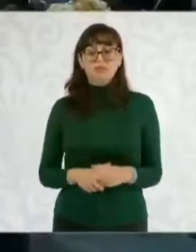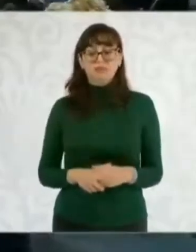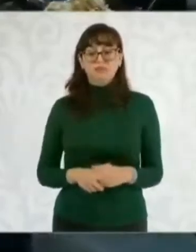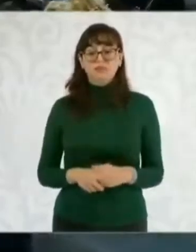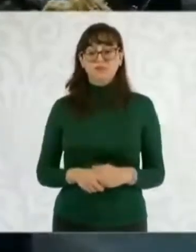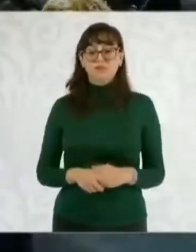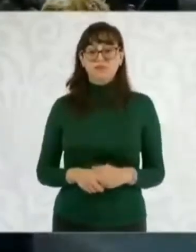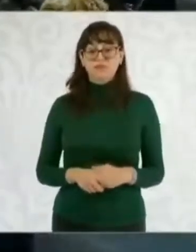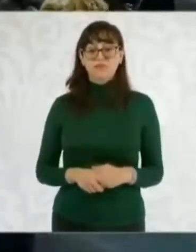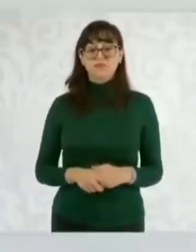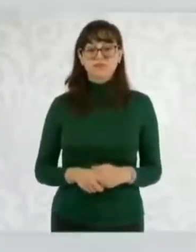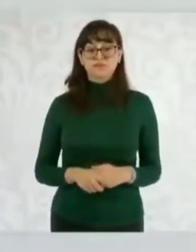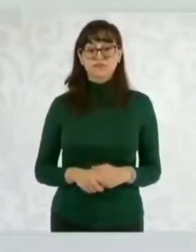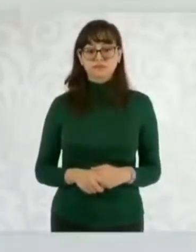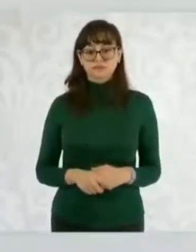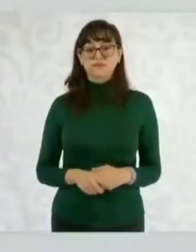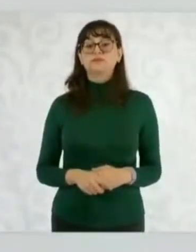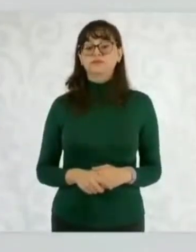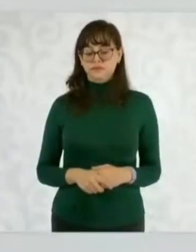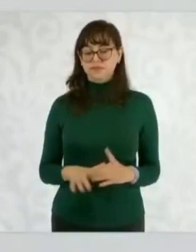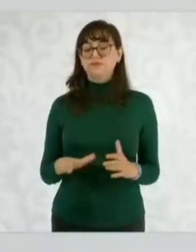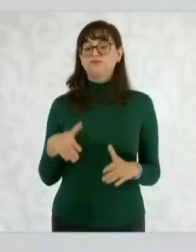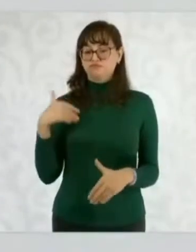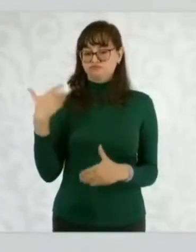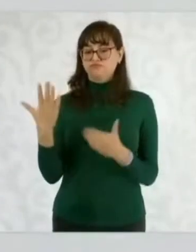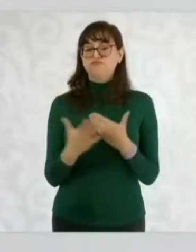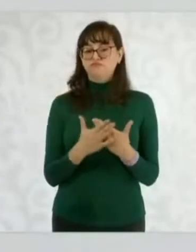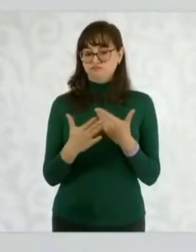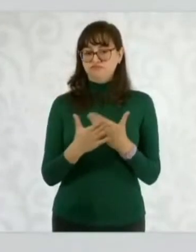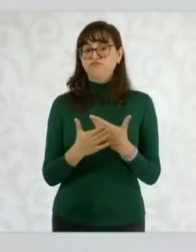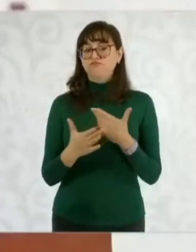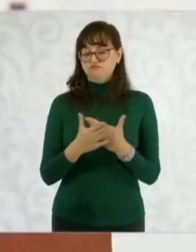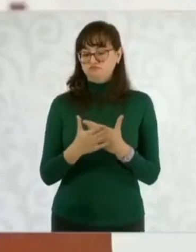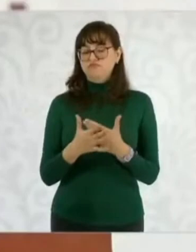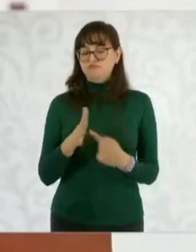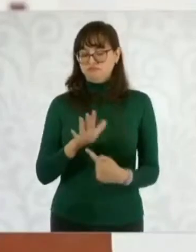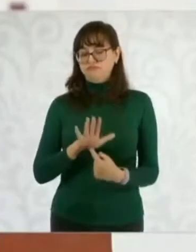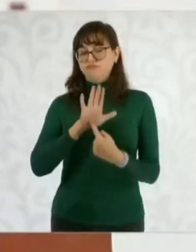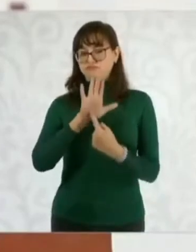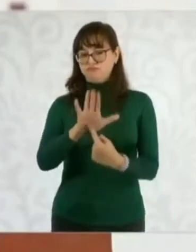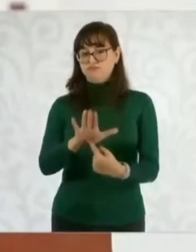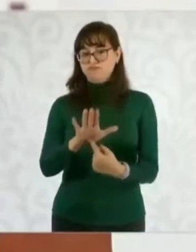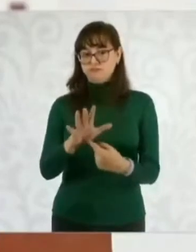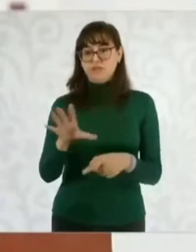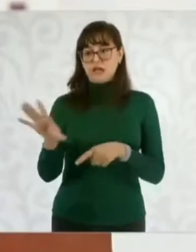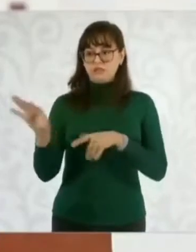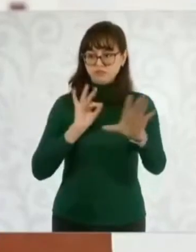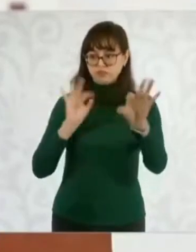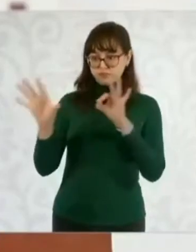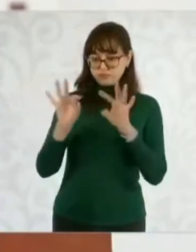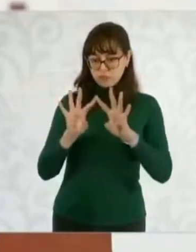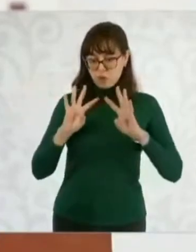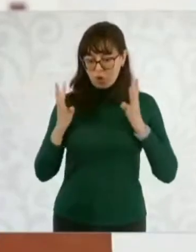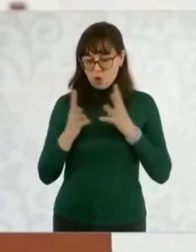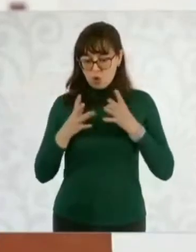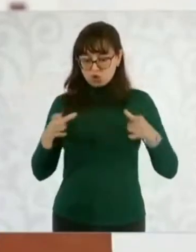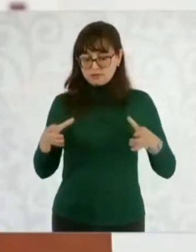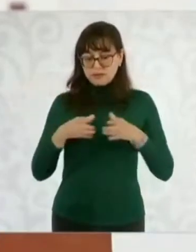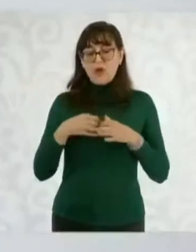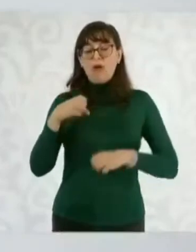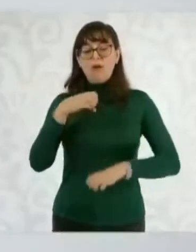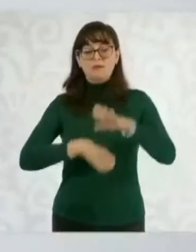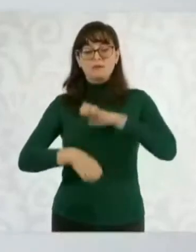vamos a presentar ya muy pronto el Consejo para la Relocalización y Desarrollo Regional.